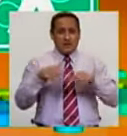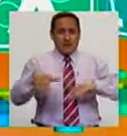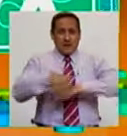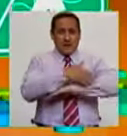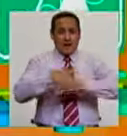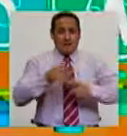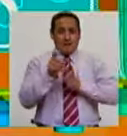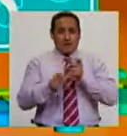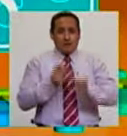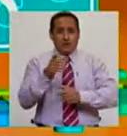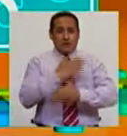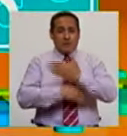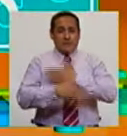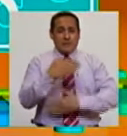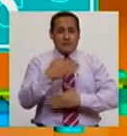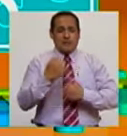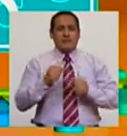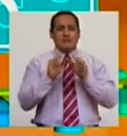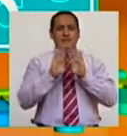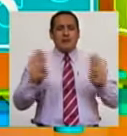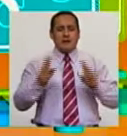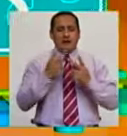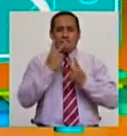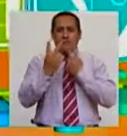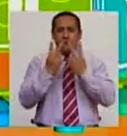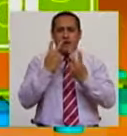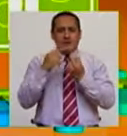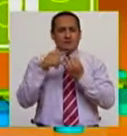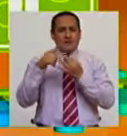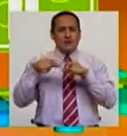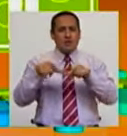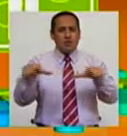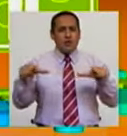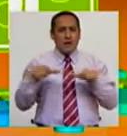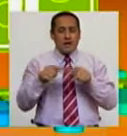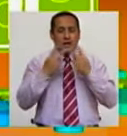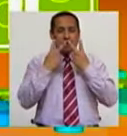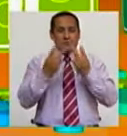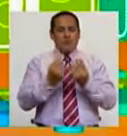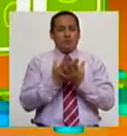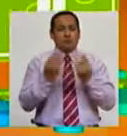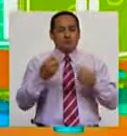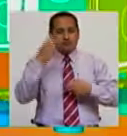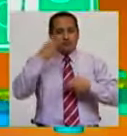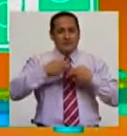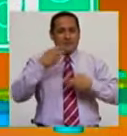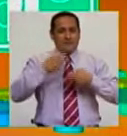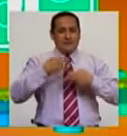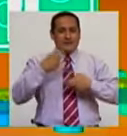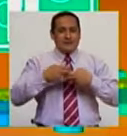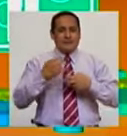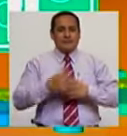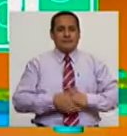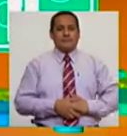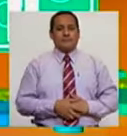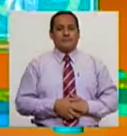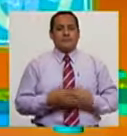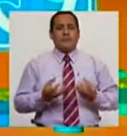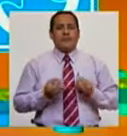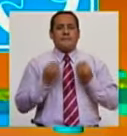personas con discapacidad? Sin Barreras hizo un recorrido por algunos distritos y encontró ciertas dificultades.